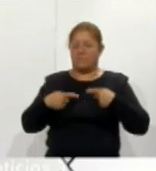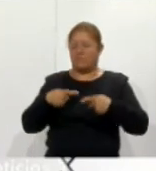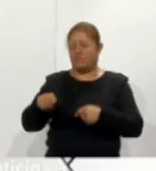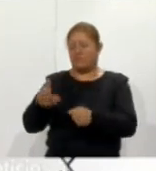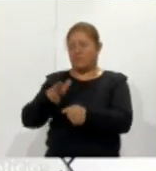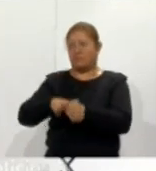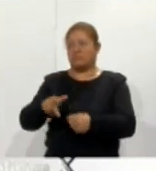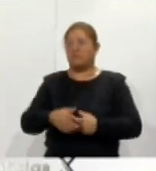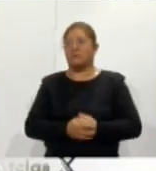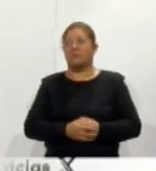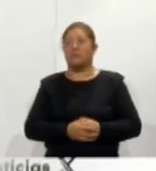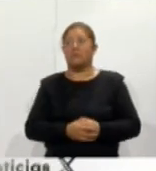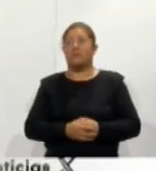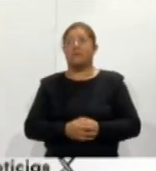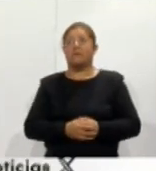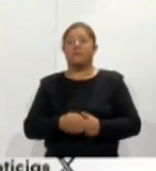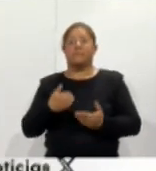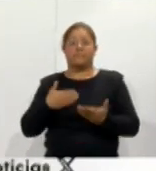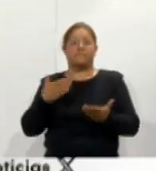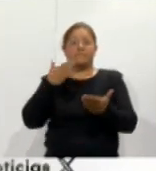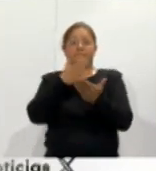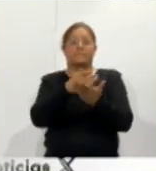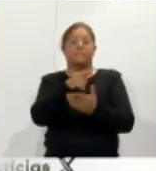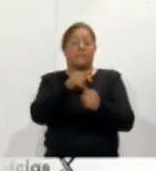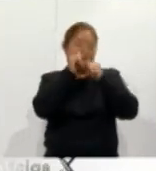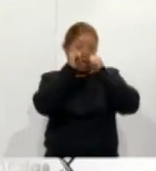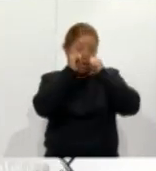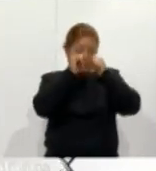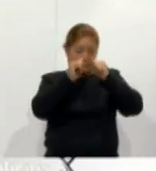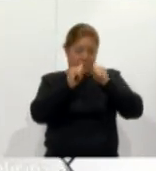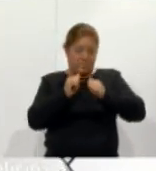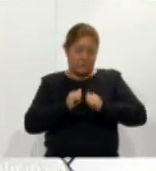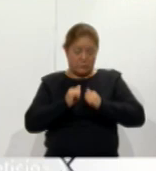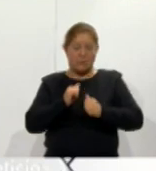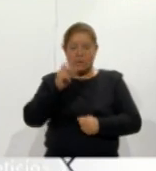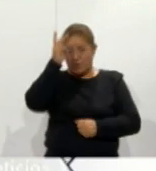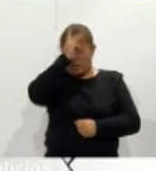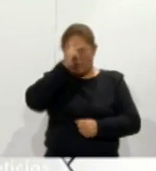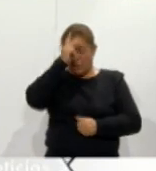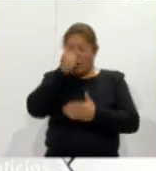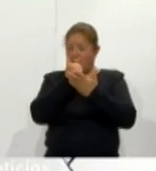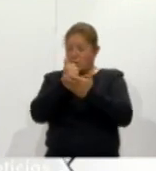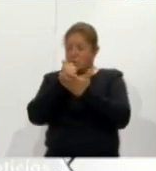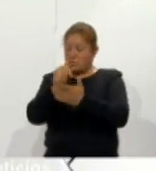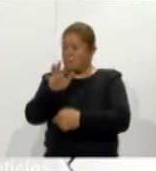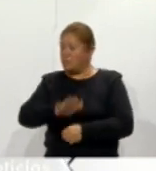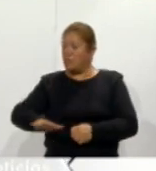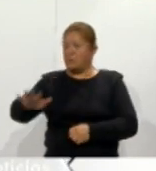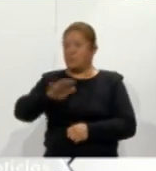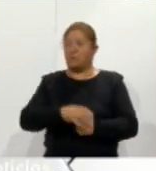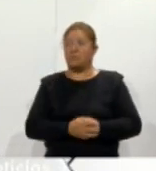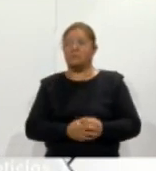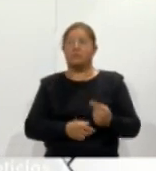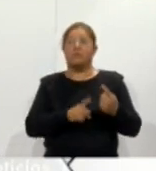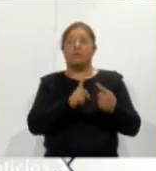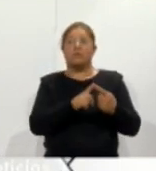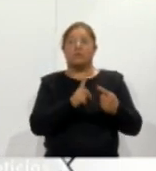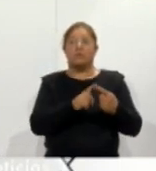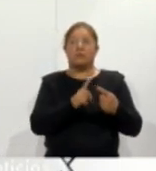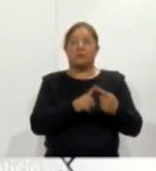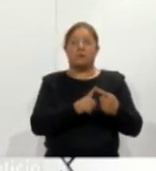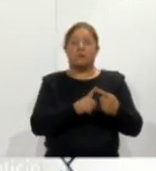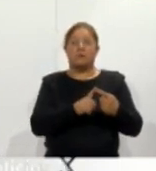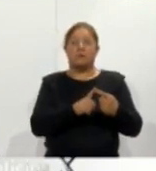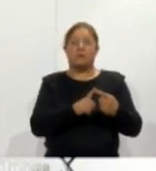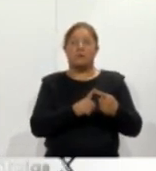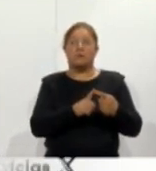El hecho de acudir primero al área de atención psicológica ayuda bastante a los pacientes una porque primero es empezar a